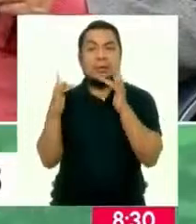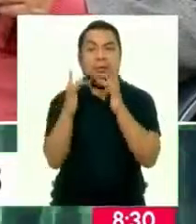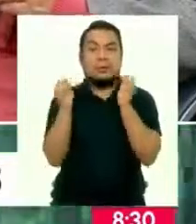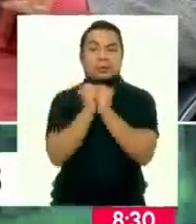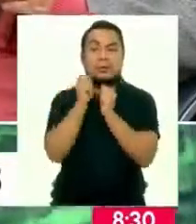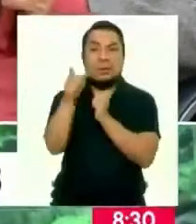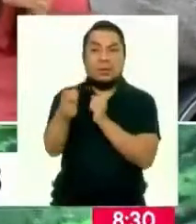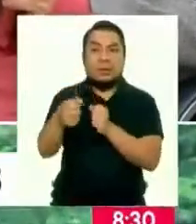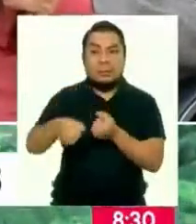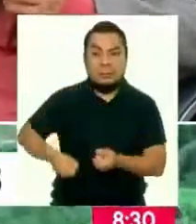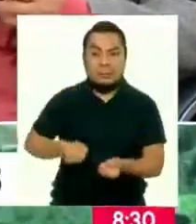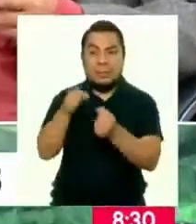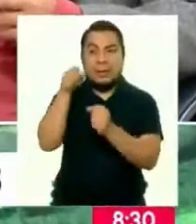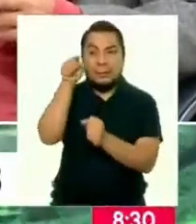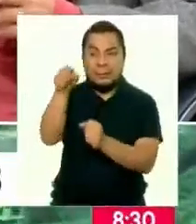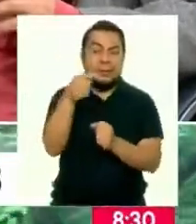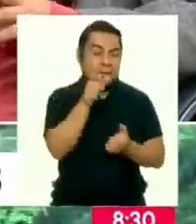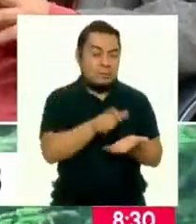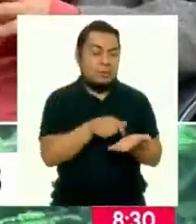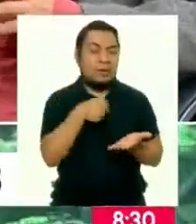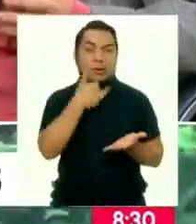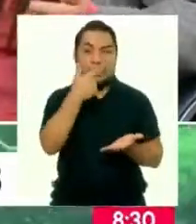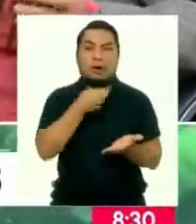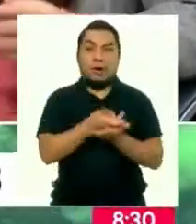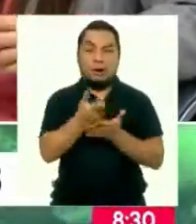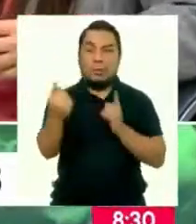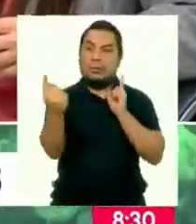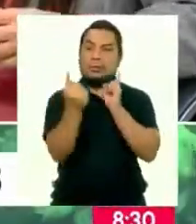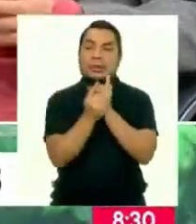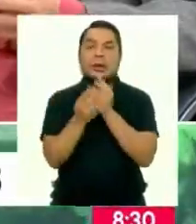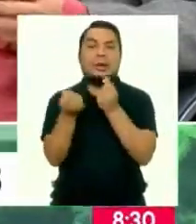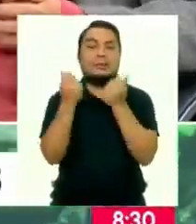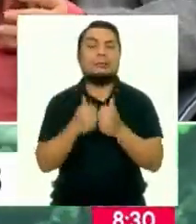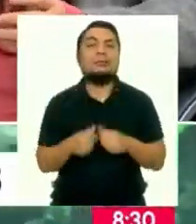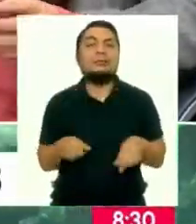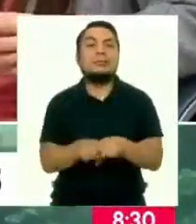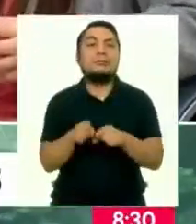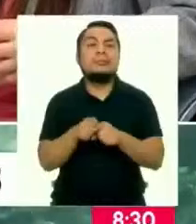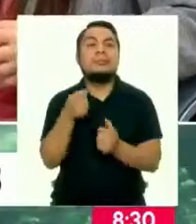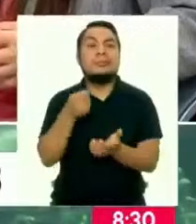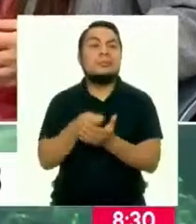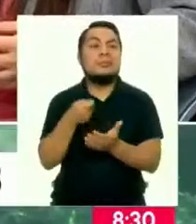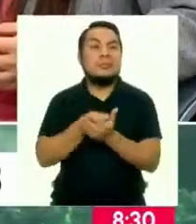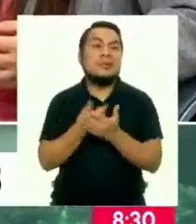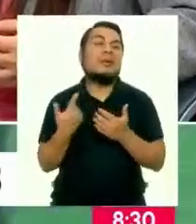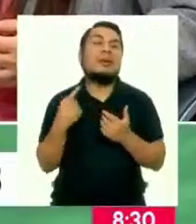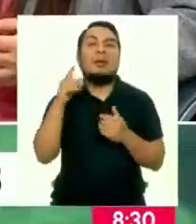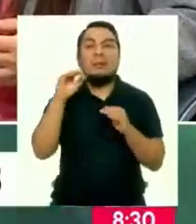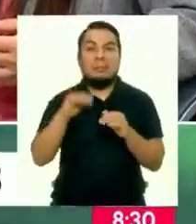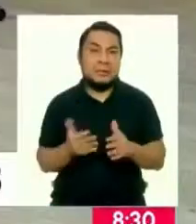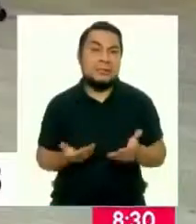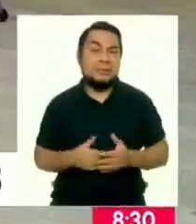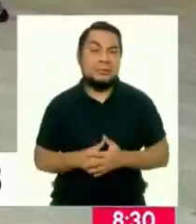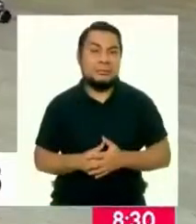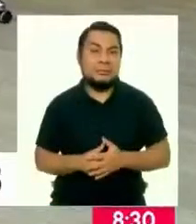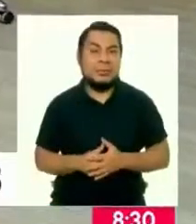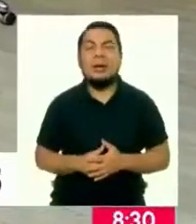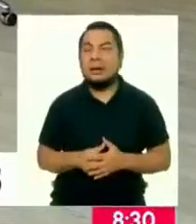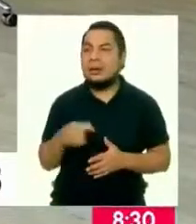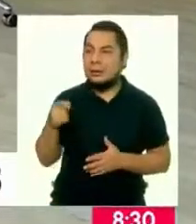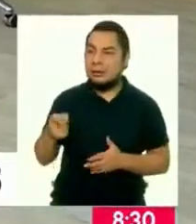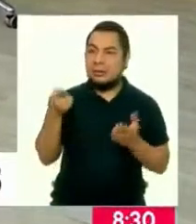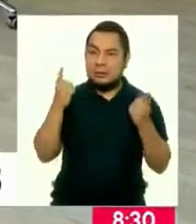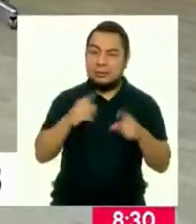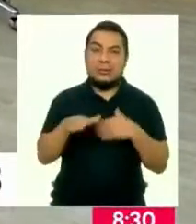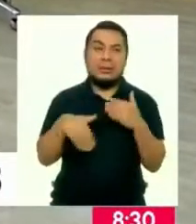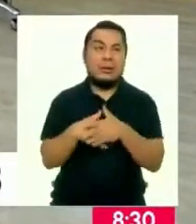directa entre el productor y el consumidor. Y esto nos ahorra, por supuesto, también los costos de los intermediarios. De acuerdo. Entonces, con esto lo que se busca es